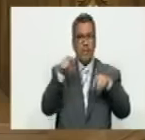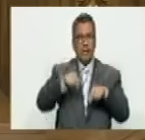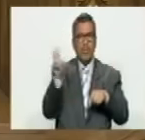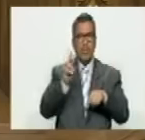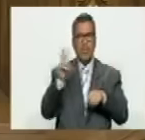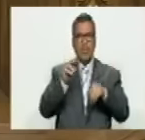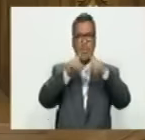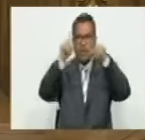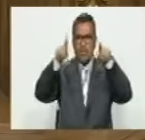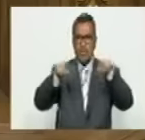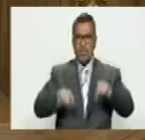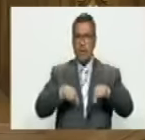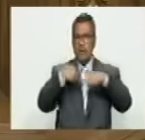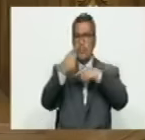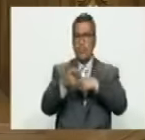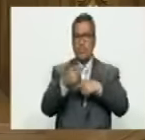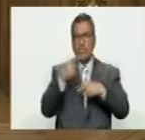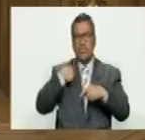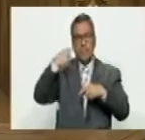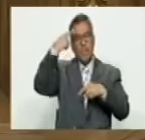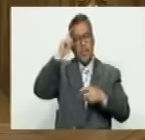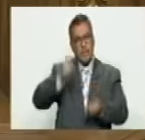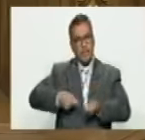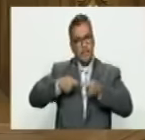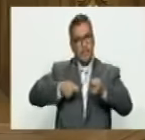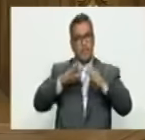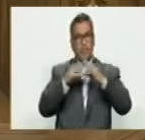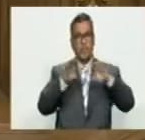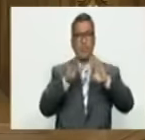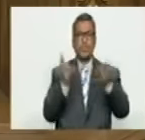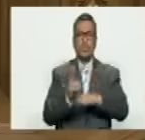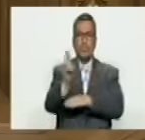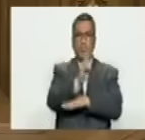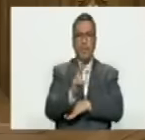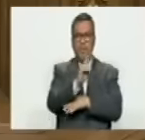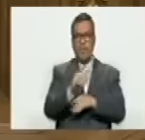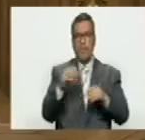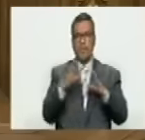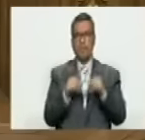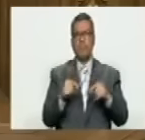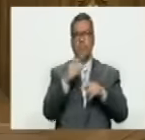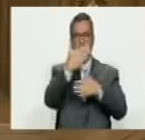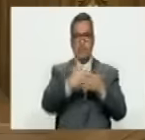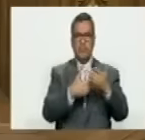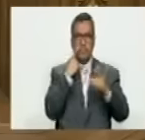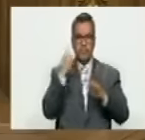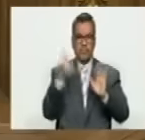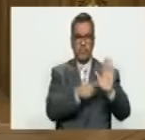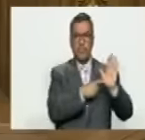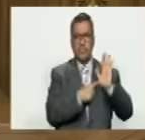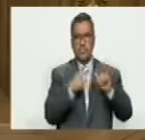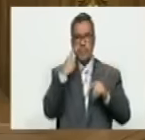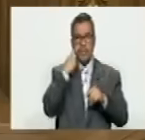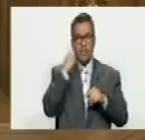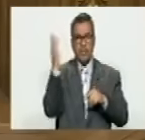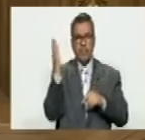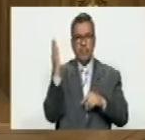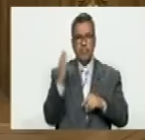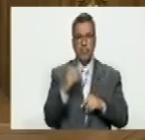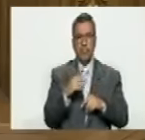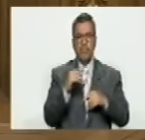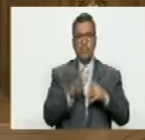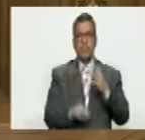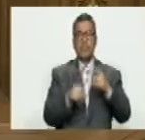esa página tiene que ver con las probabilidades de ataques en el mundo y cómo se usan hoy en la siguiente lámina ustedes verán tipos de